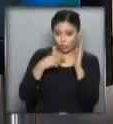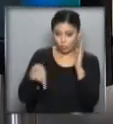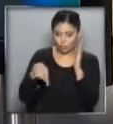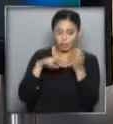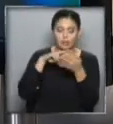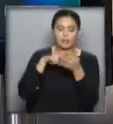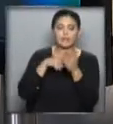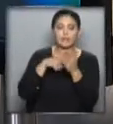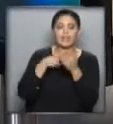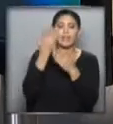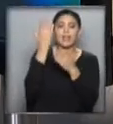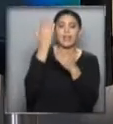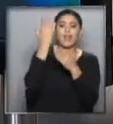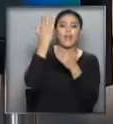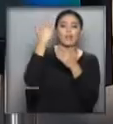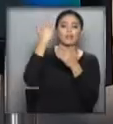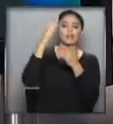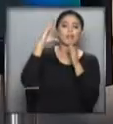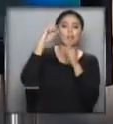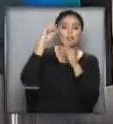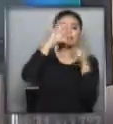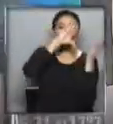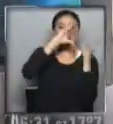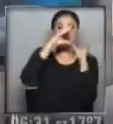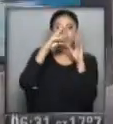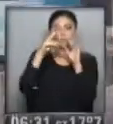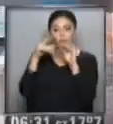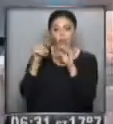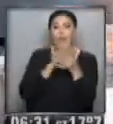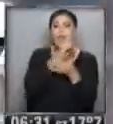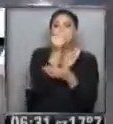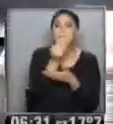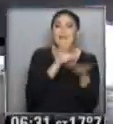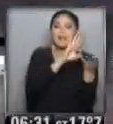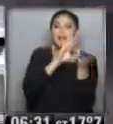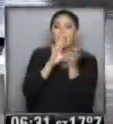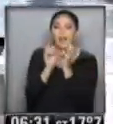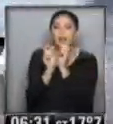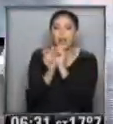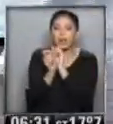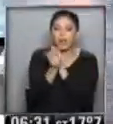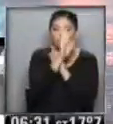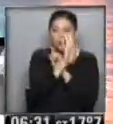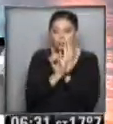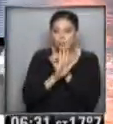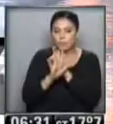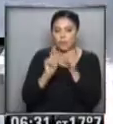ocurrido durante la noche... ...el desplazamiento de estas imágenes satelitales... ...nos está mostrando también... ...como ha ido